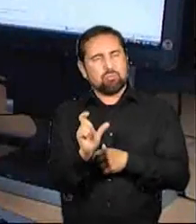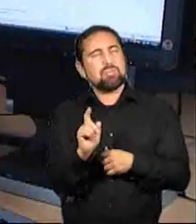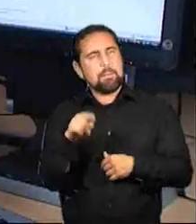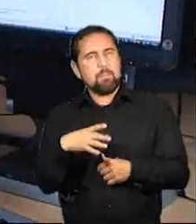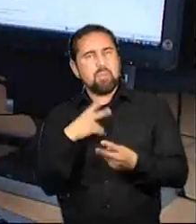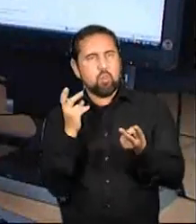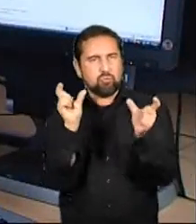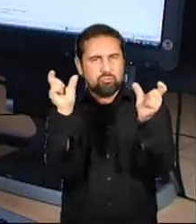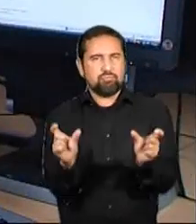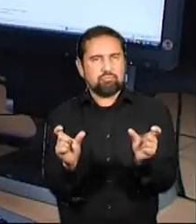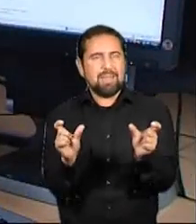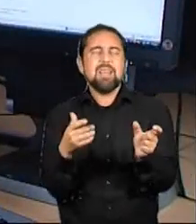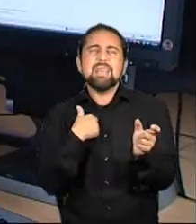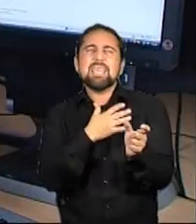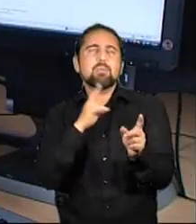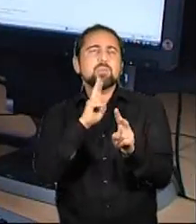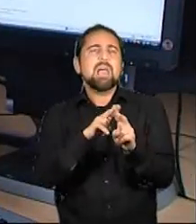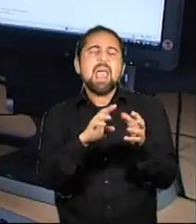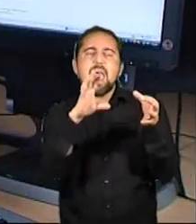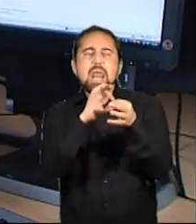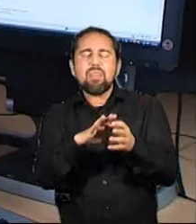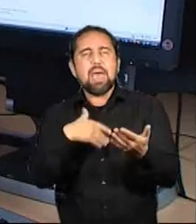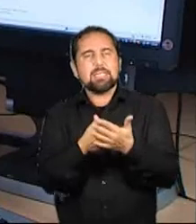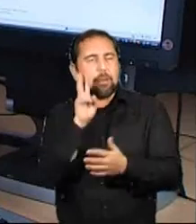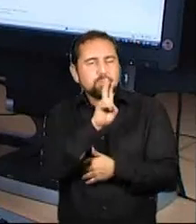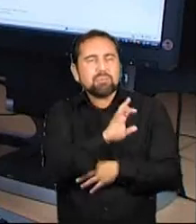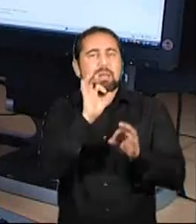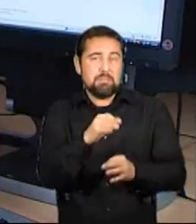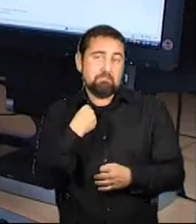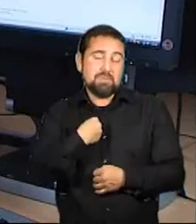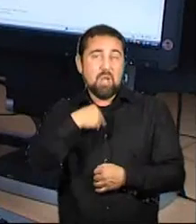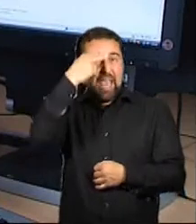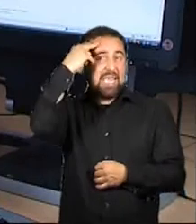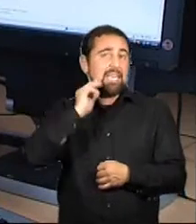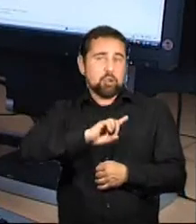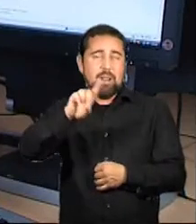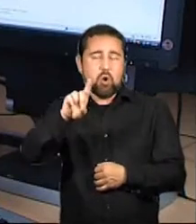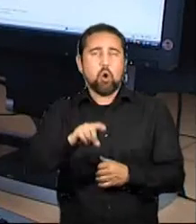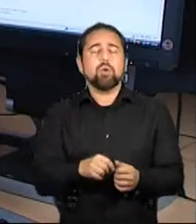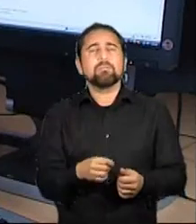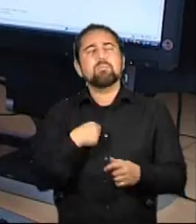En este caso, vamos a listar los enlaces para lo que es buscar lo que queremos, que es Cristóbal Colón.